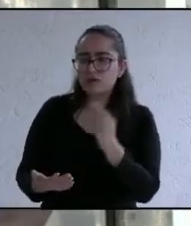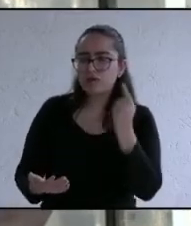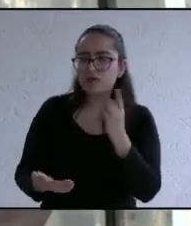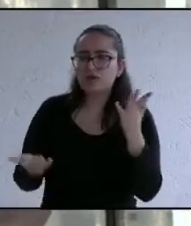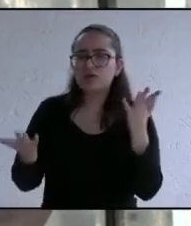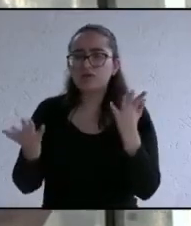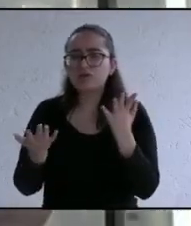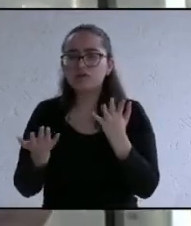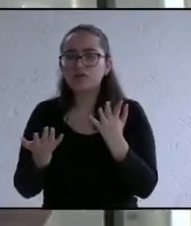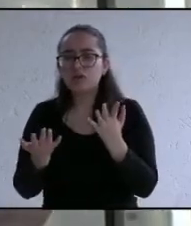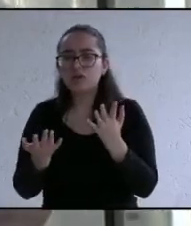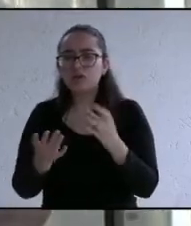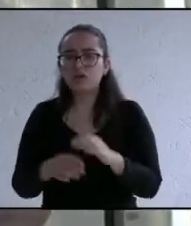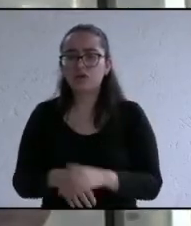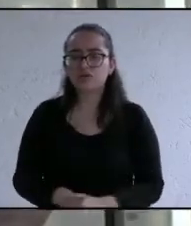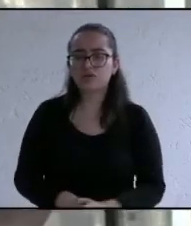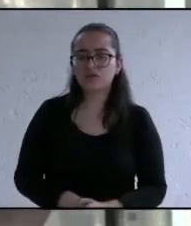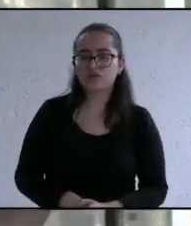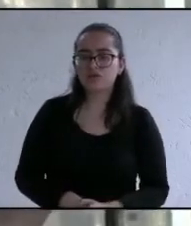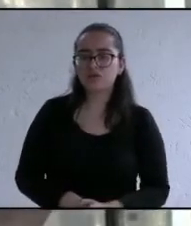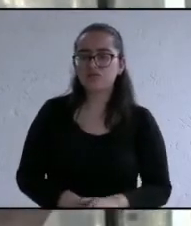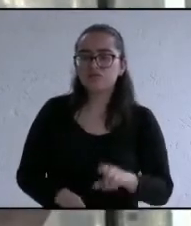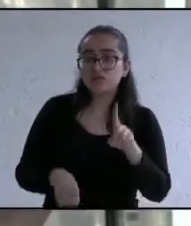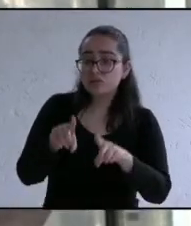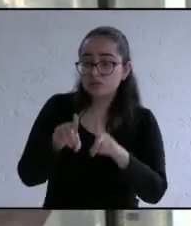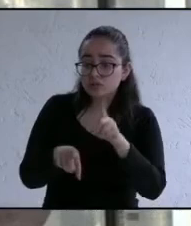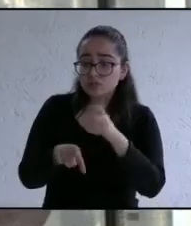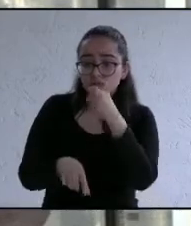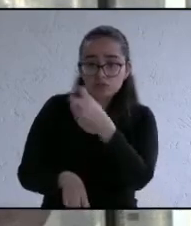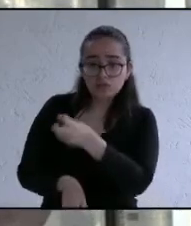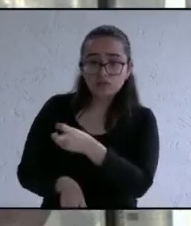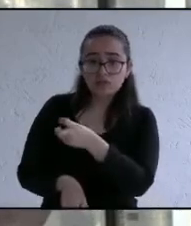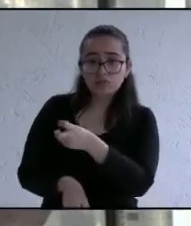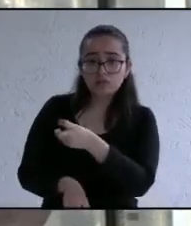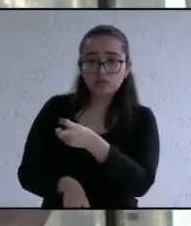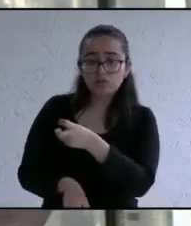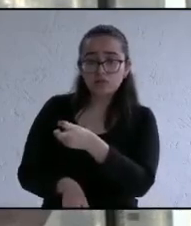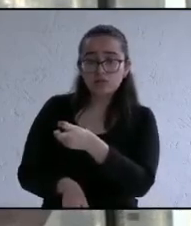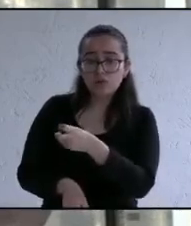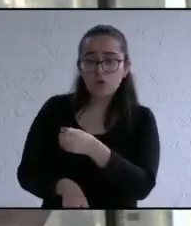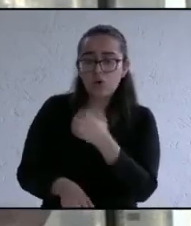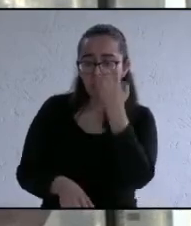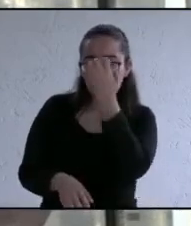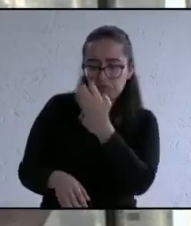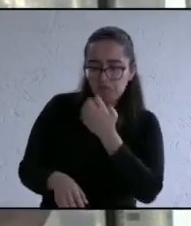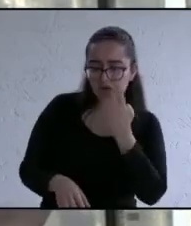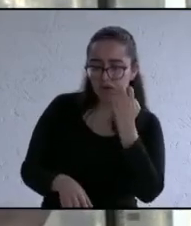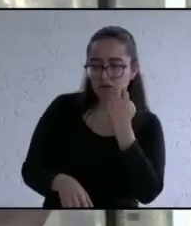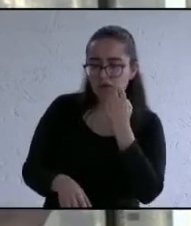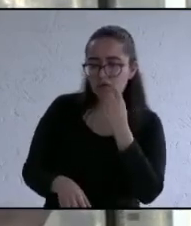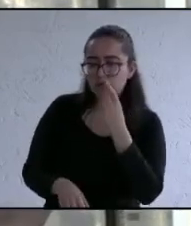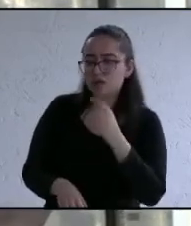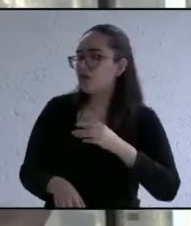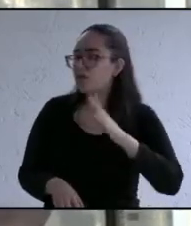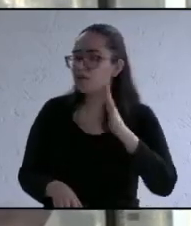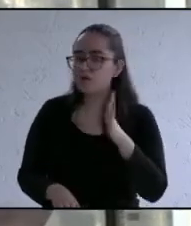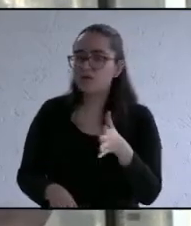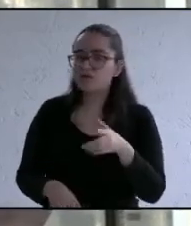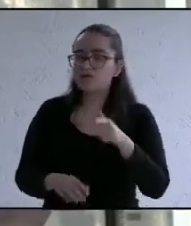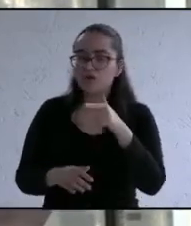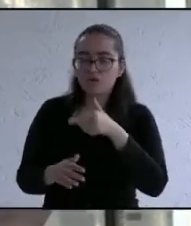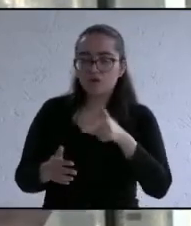hacerlo y el tamaño de lo que se tenga que hacer dependiendo de eso una vez haciendo esa evaluación podremos determinar cuál va a ser la gestión que tenemos que hacer